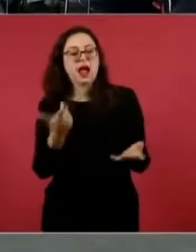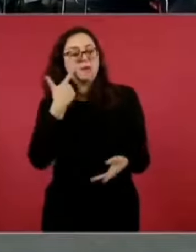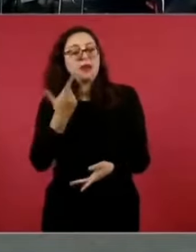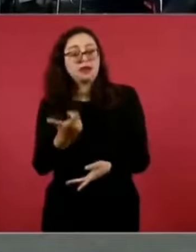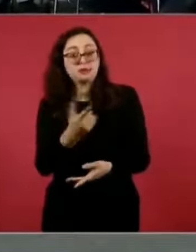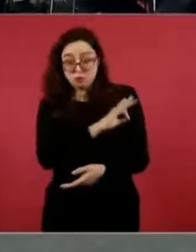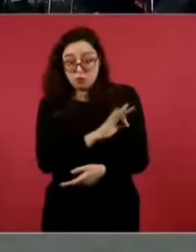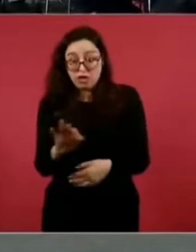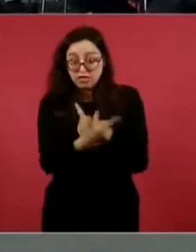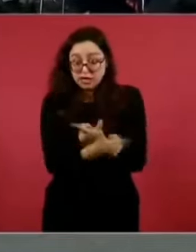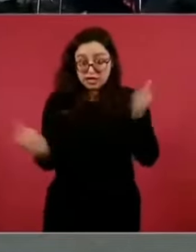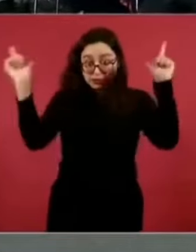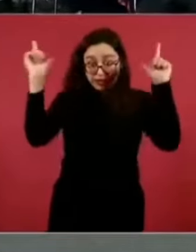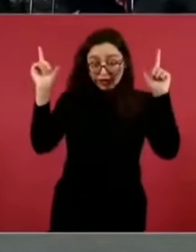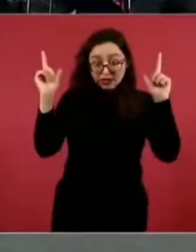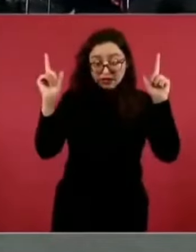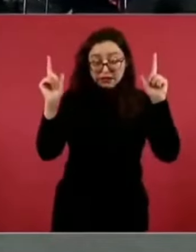ver quién,